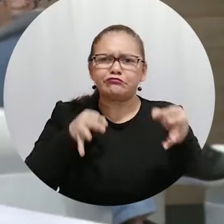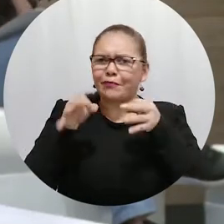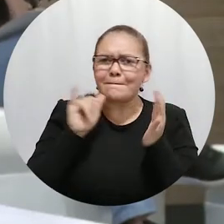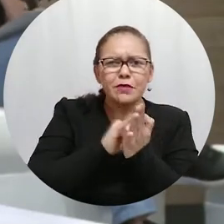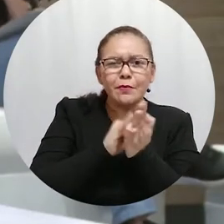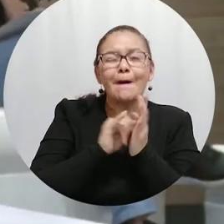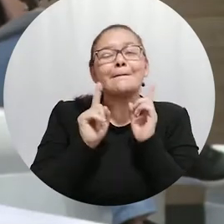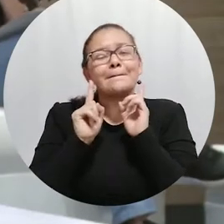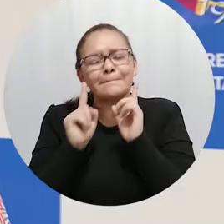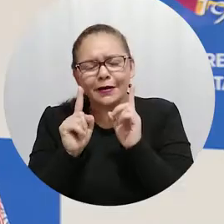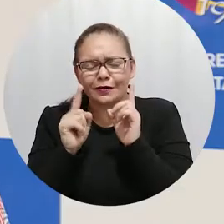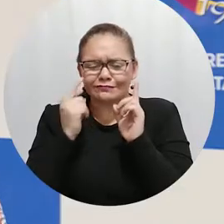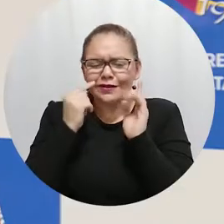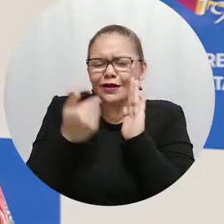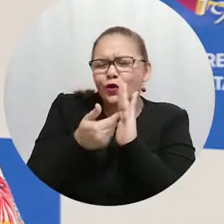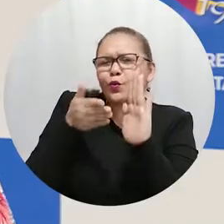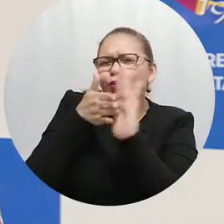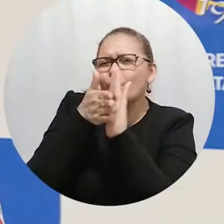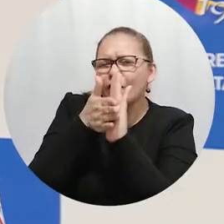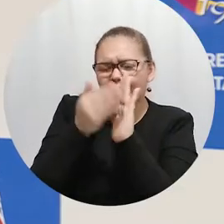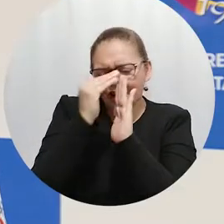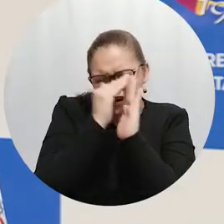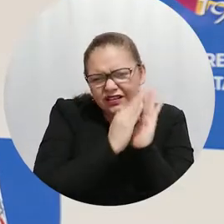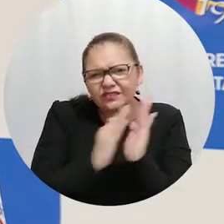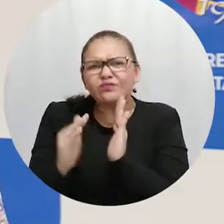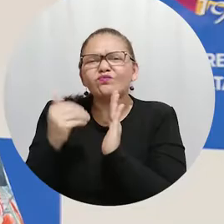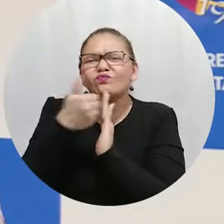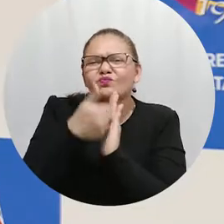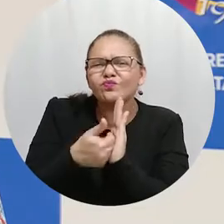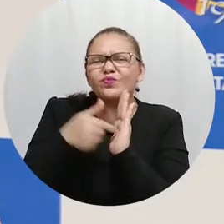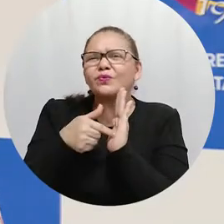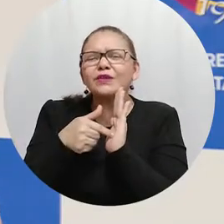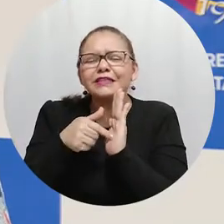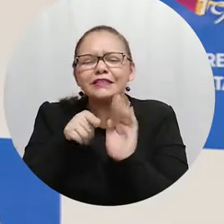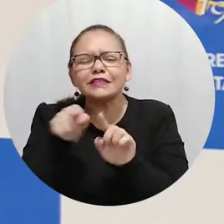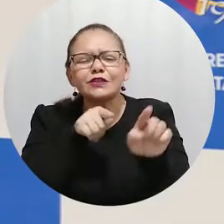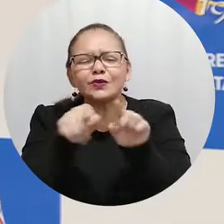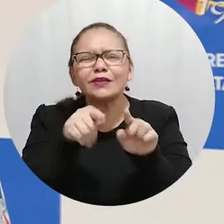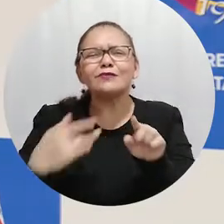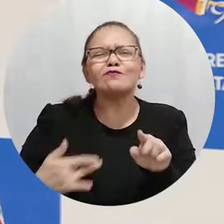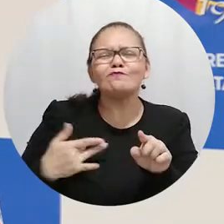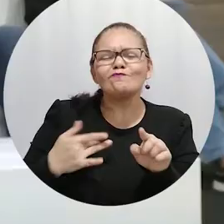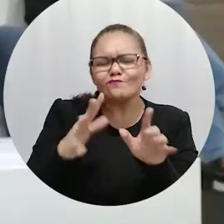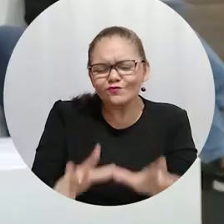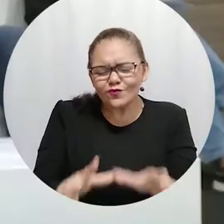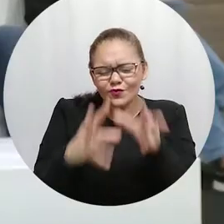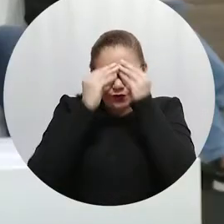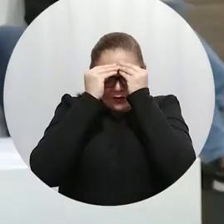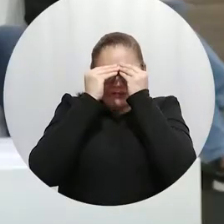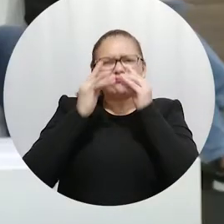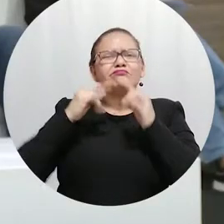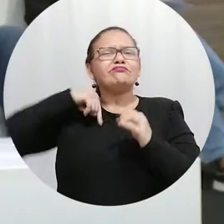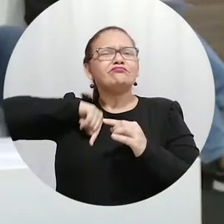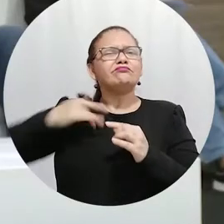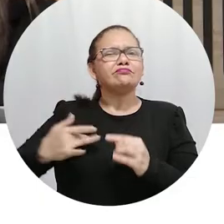pero más allá de lo que implica esos formalismos es el sentir y el vivir de lo que está dentro de la misma. Por otro lado,